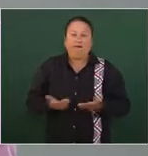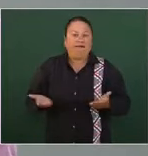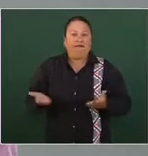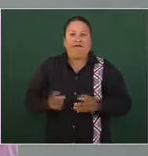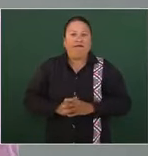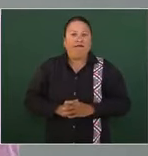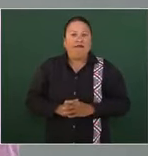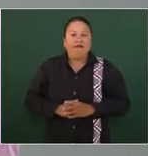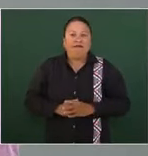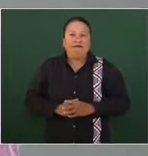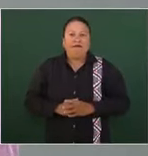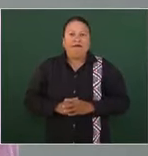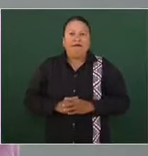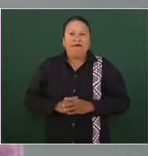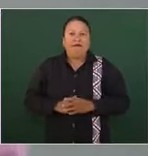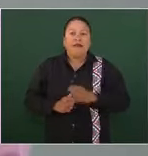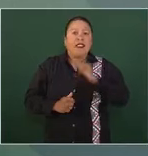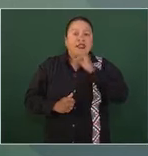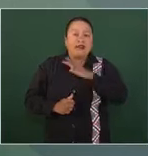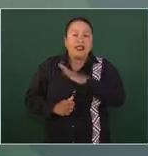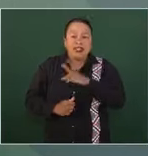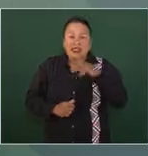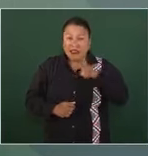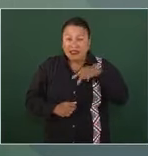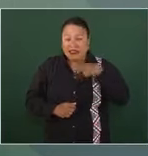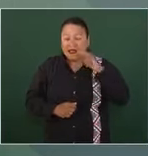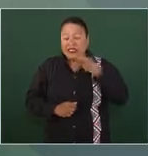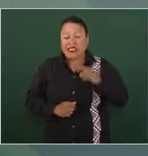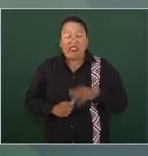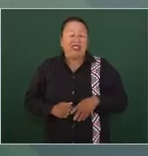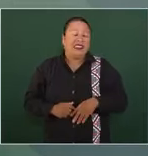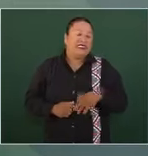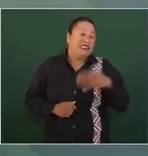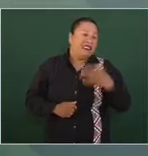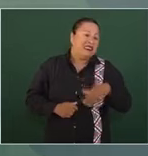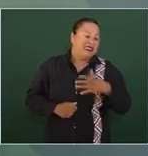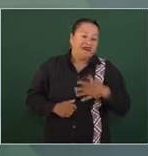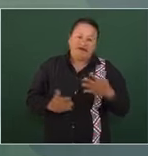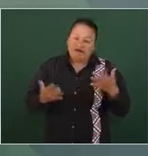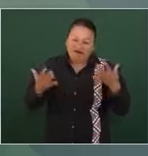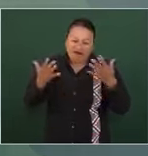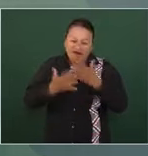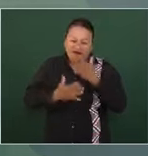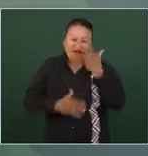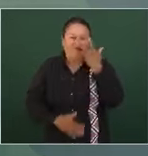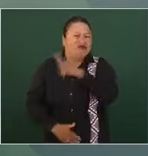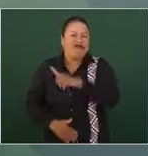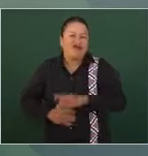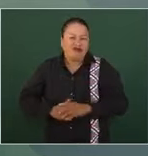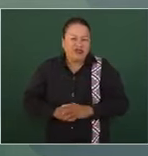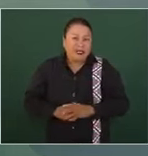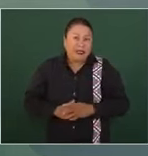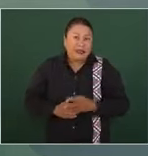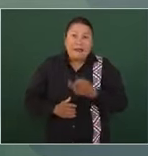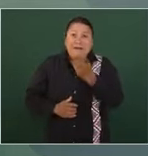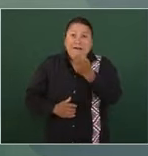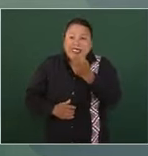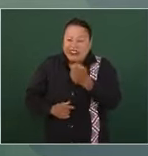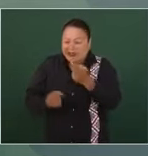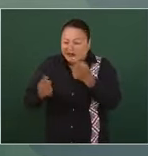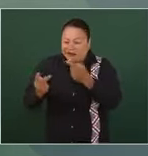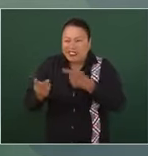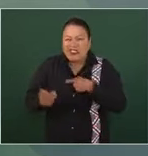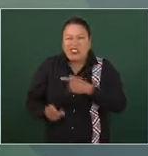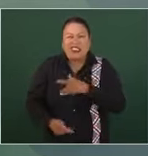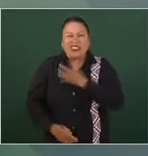honrosas excepciones pero son eso excepciones